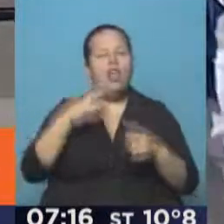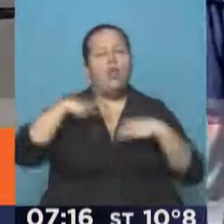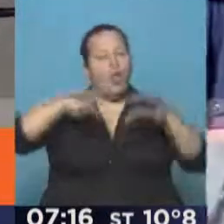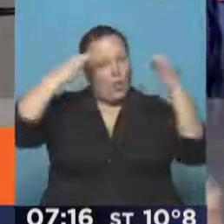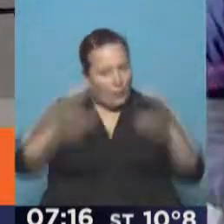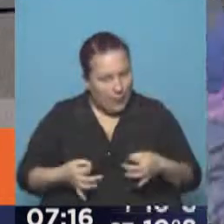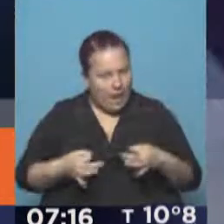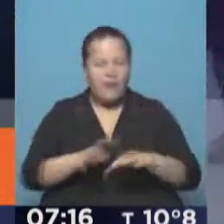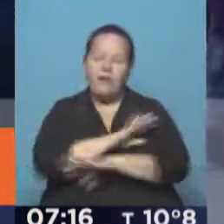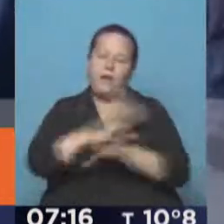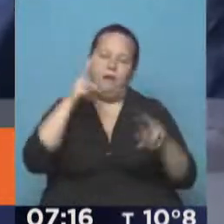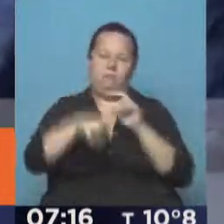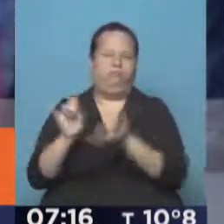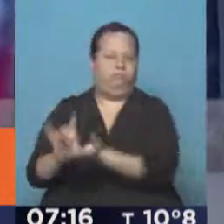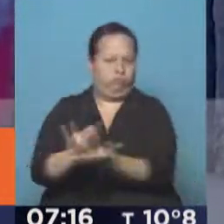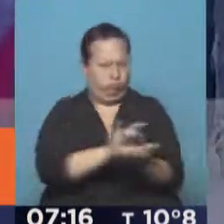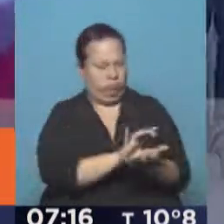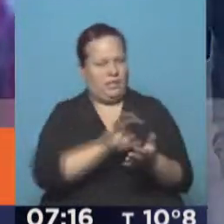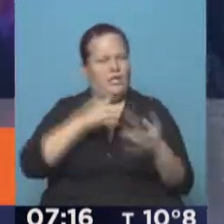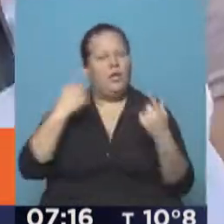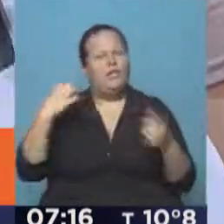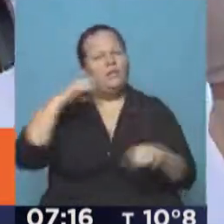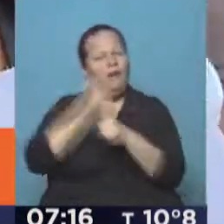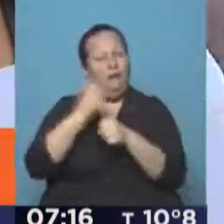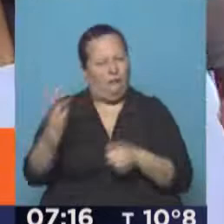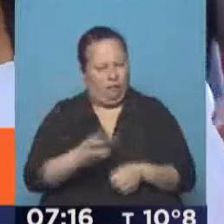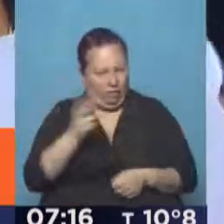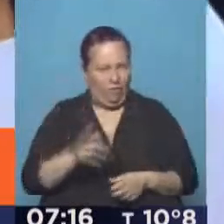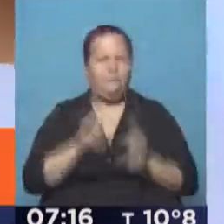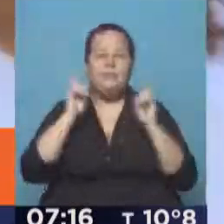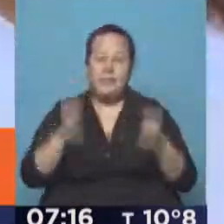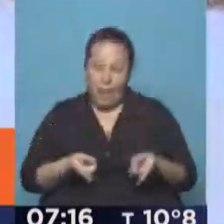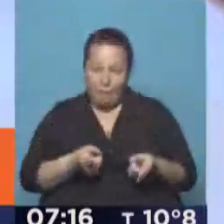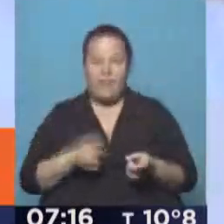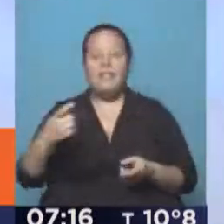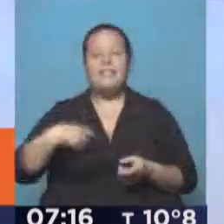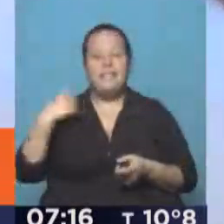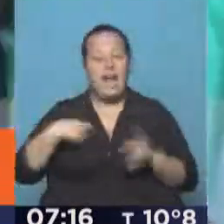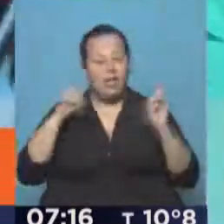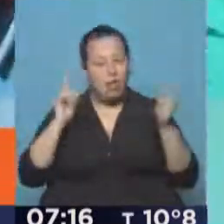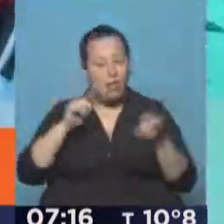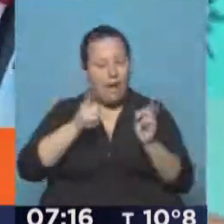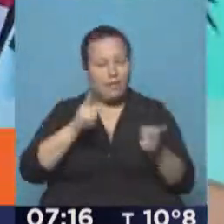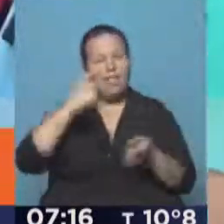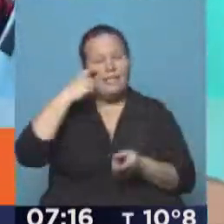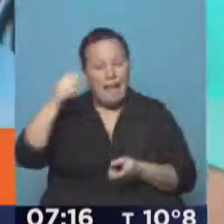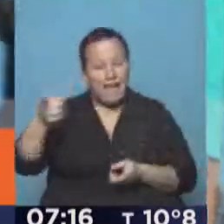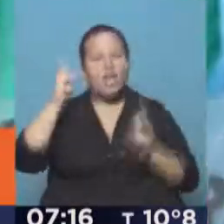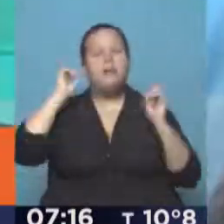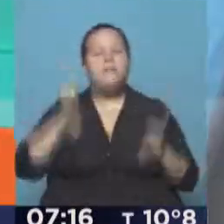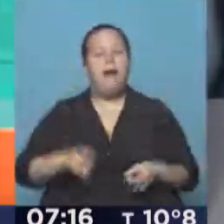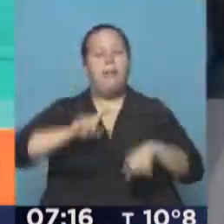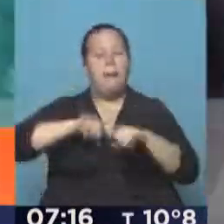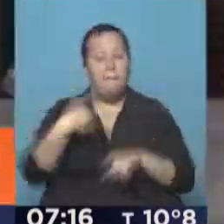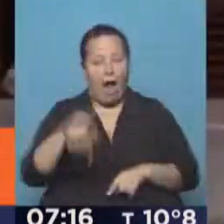dignos y el fin de los despidos y de la precarización laboral. También el Gremio Docente de Entre Ríos decidió un